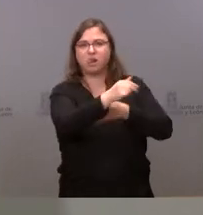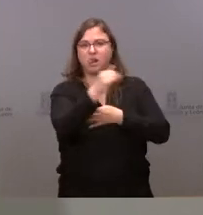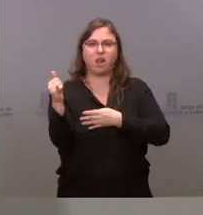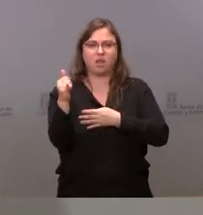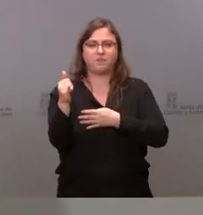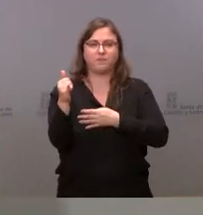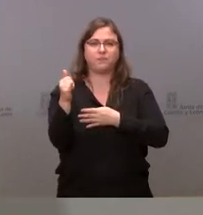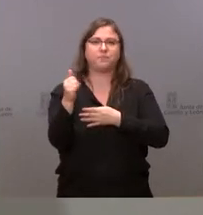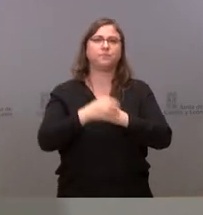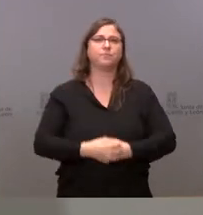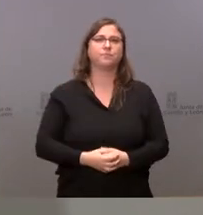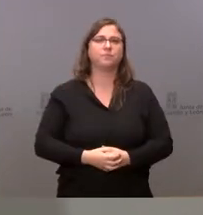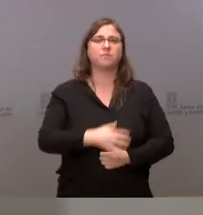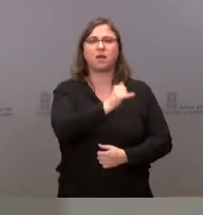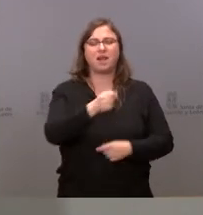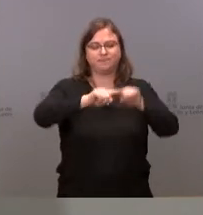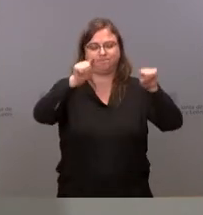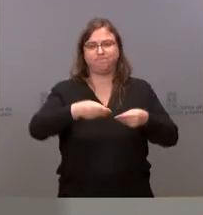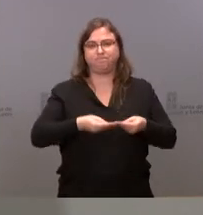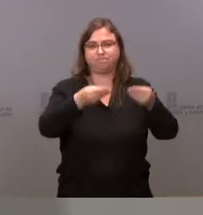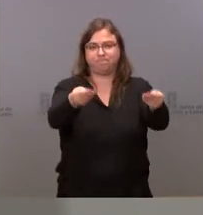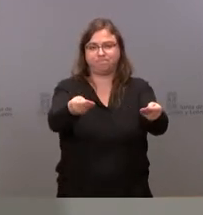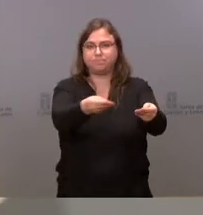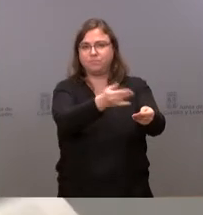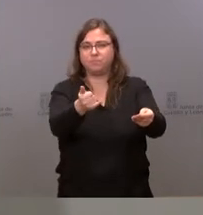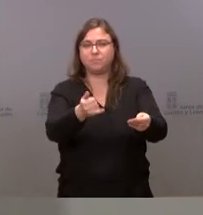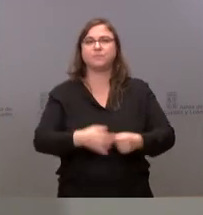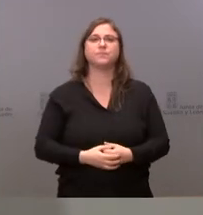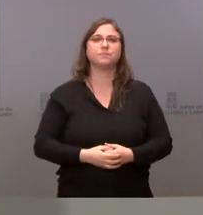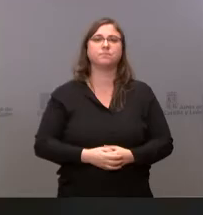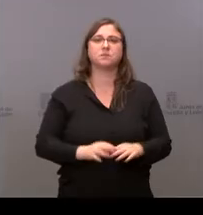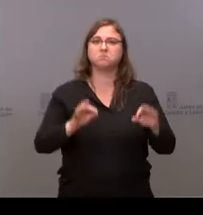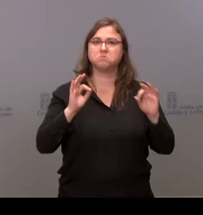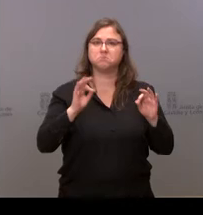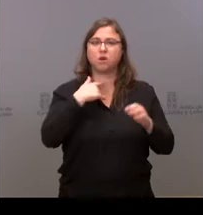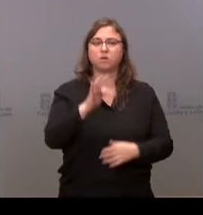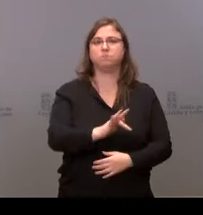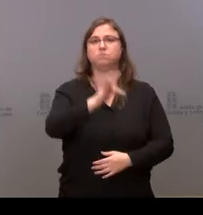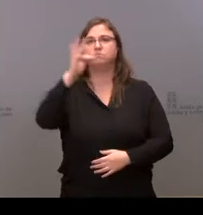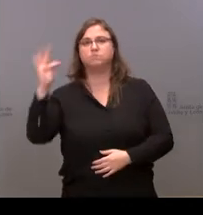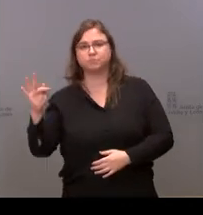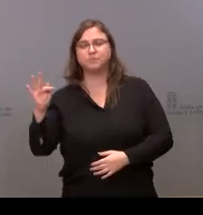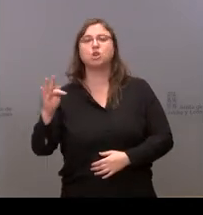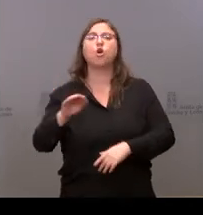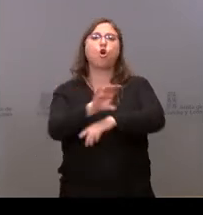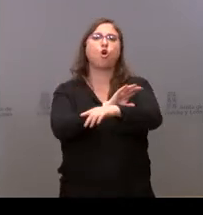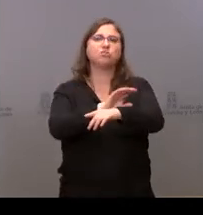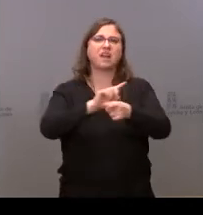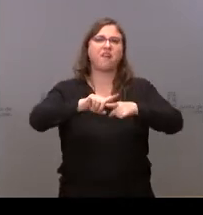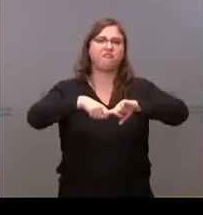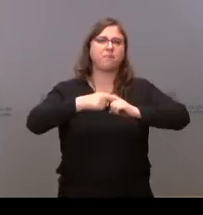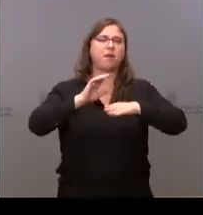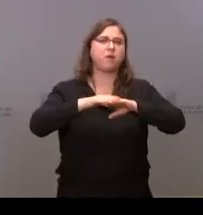la nota de prensa que se les ha entregado. Y, sin más, pues, tengo la palabra a la consejera de Familia para que